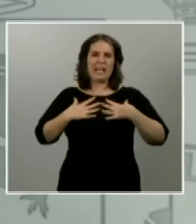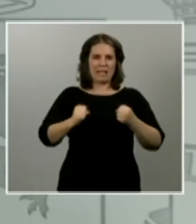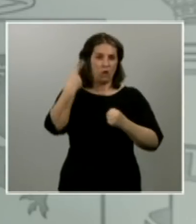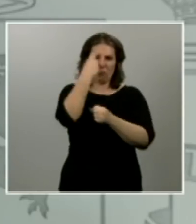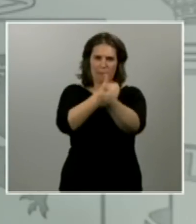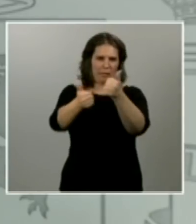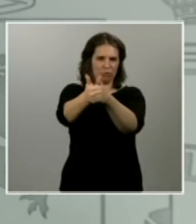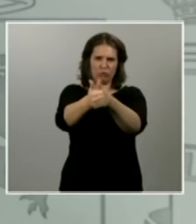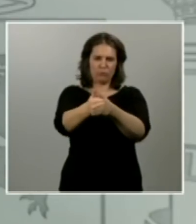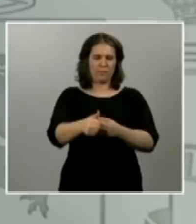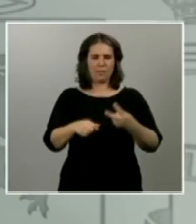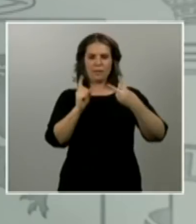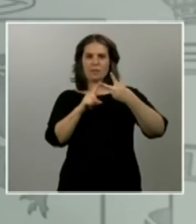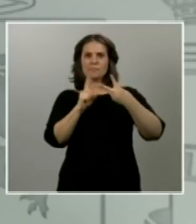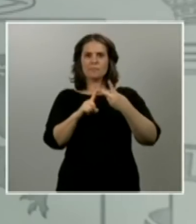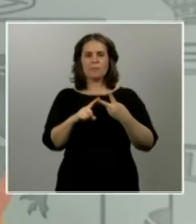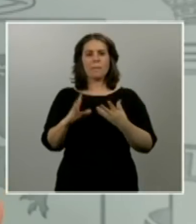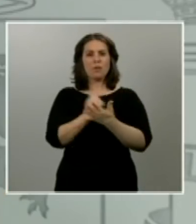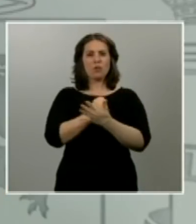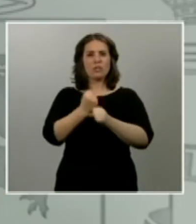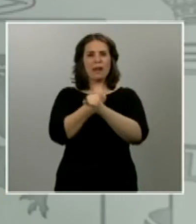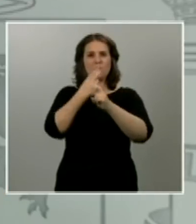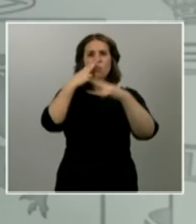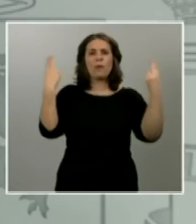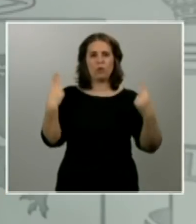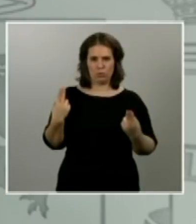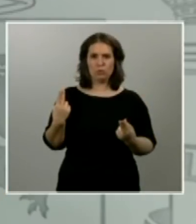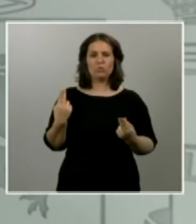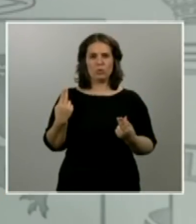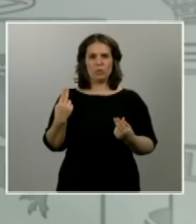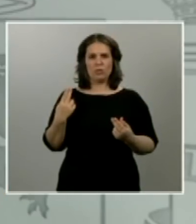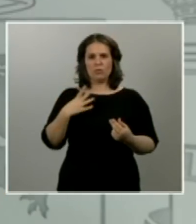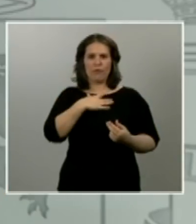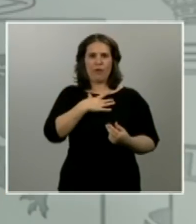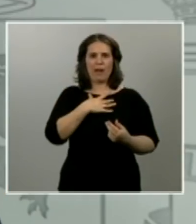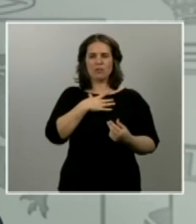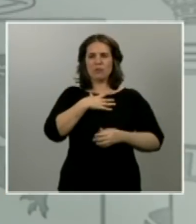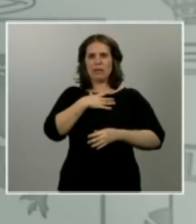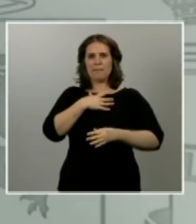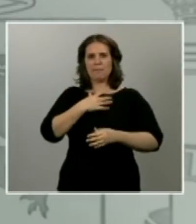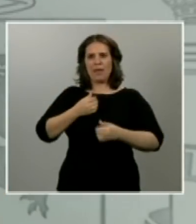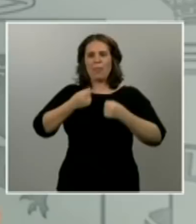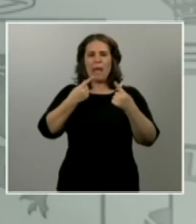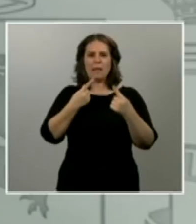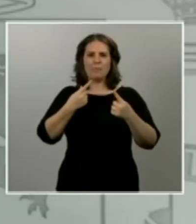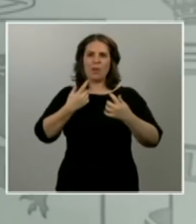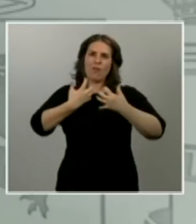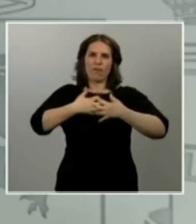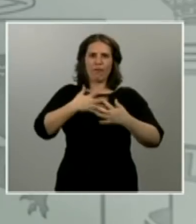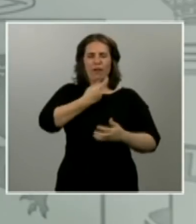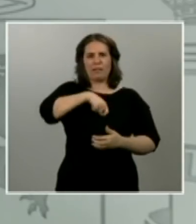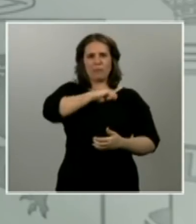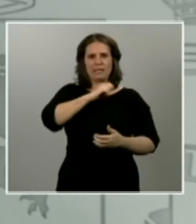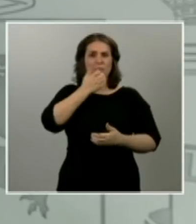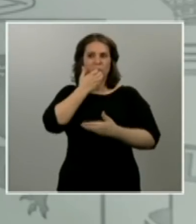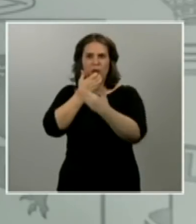los servidores públicos que están haciendo que nuestro país funcione aunque sea al ralentí pero que funcione desde las fuerzas y cuerpos de seguridad